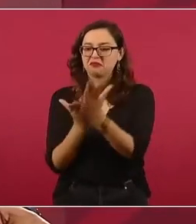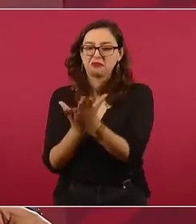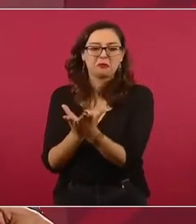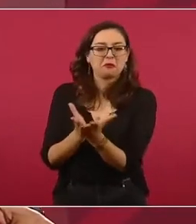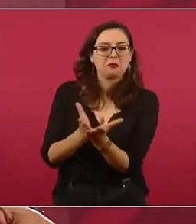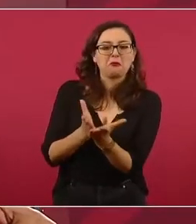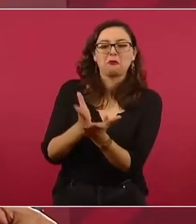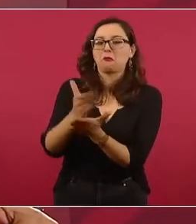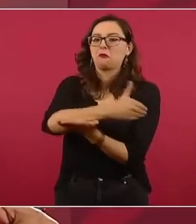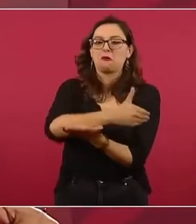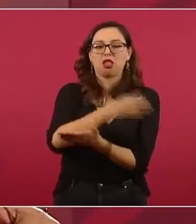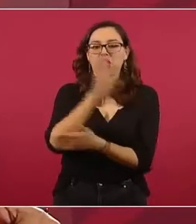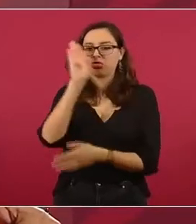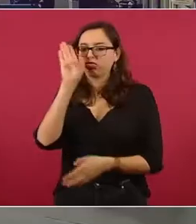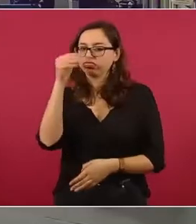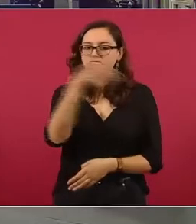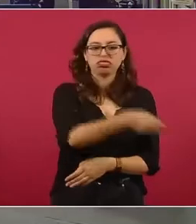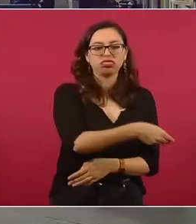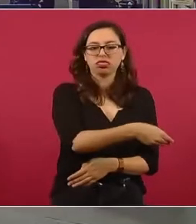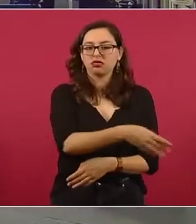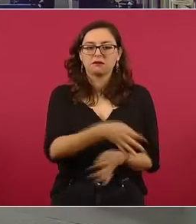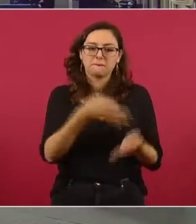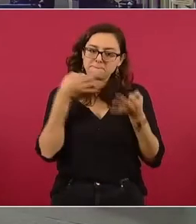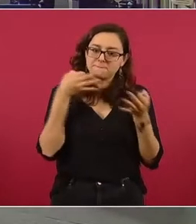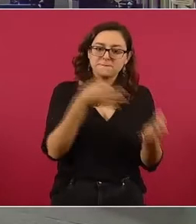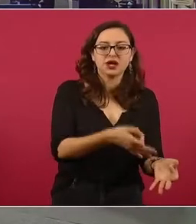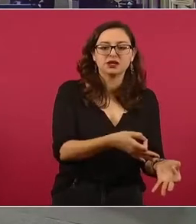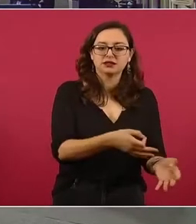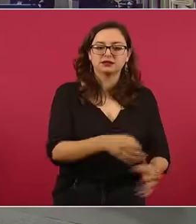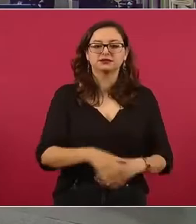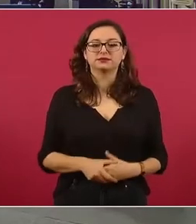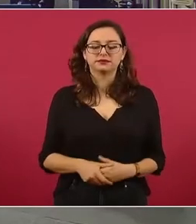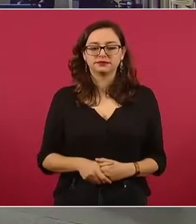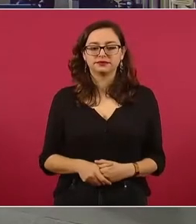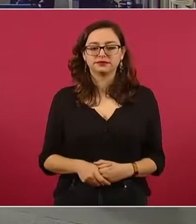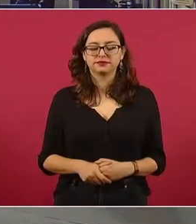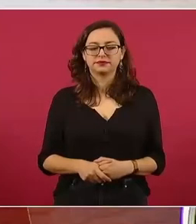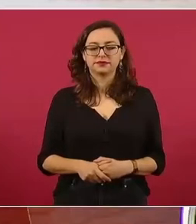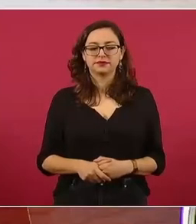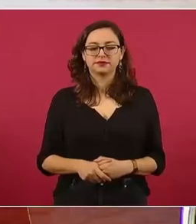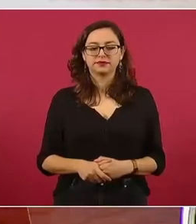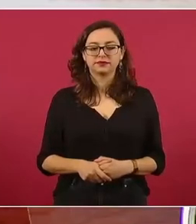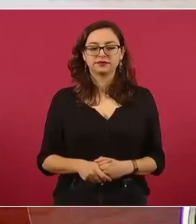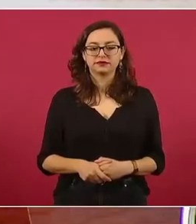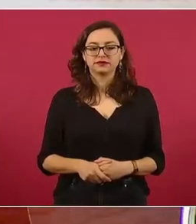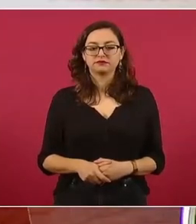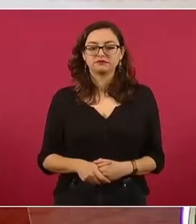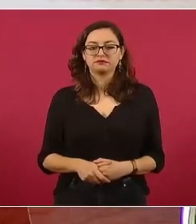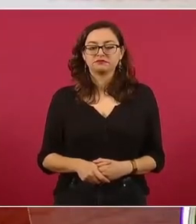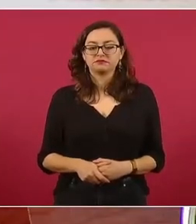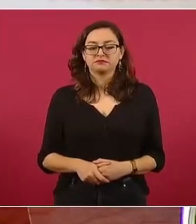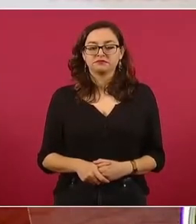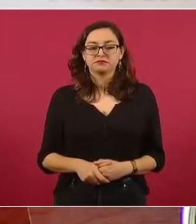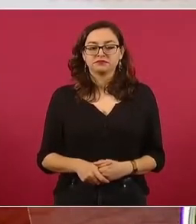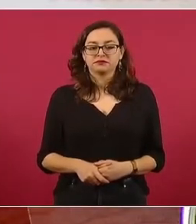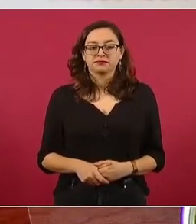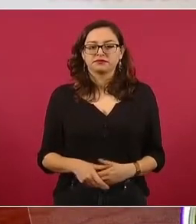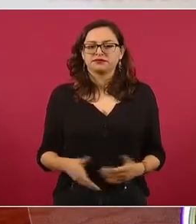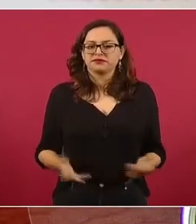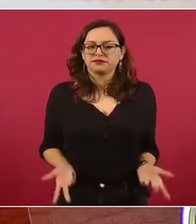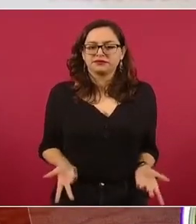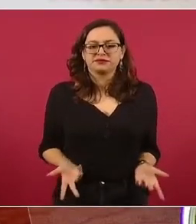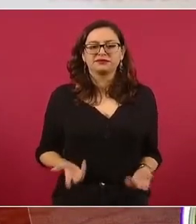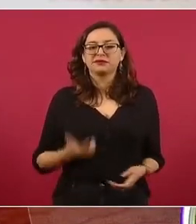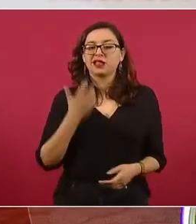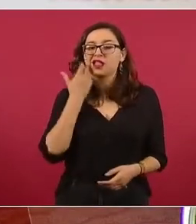No resisten las tentaciones del poder, ni los halagos, ni el